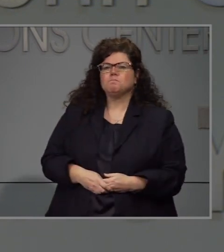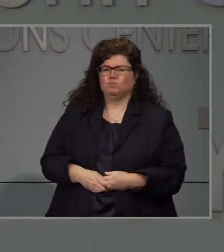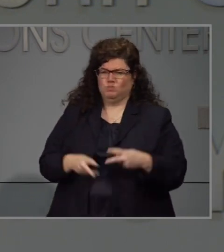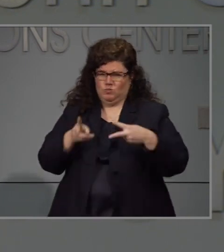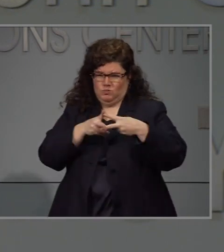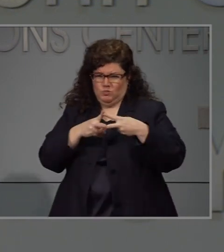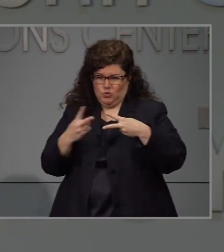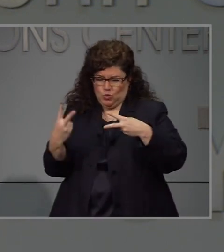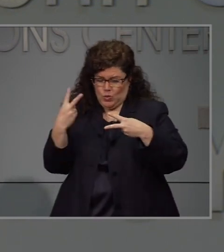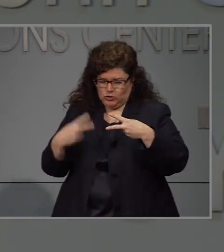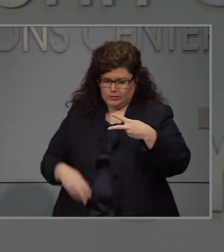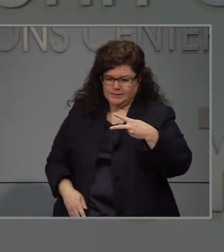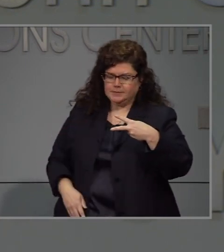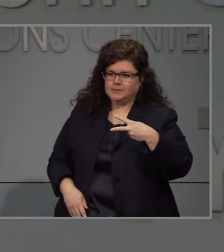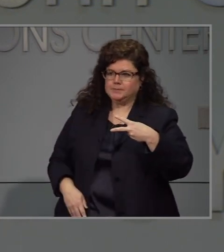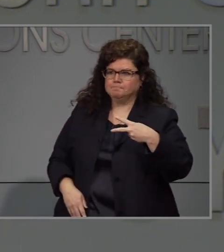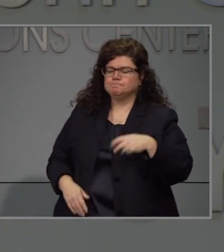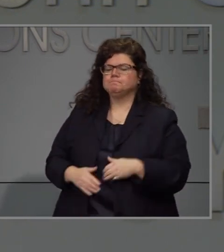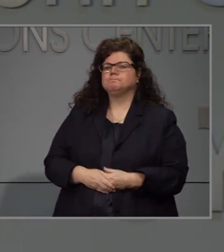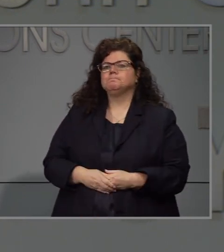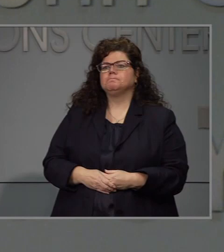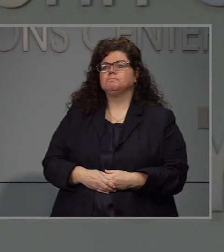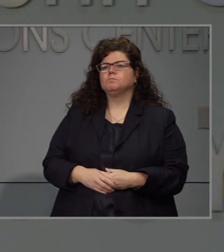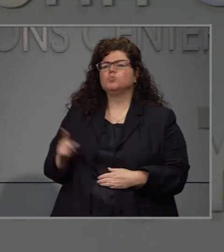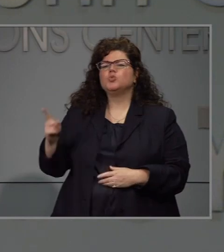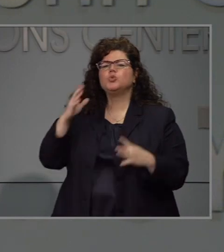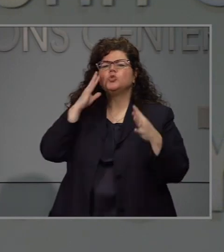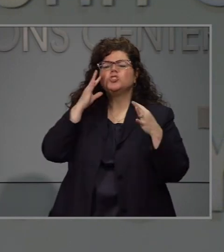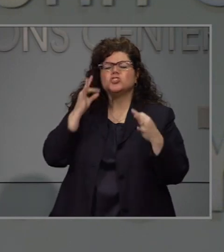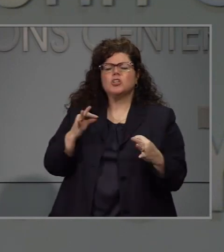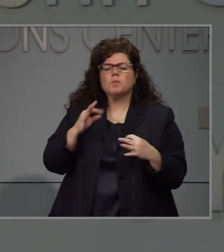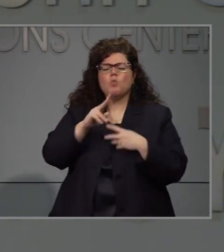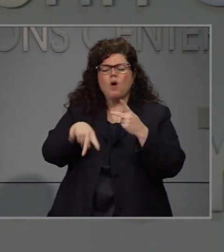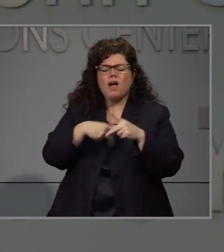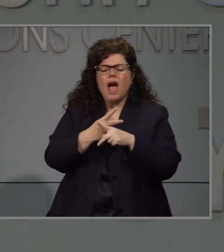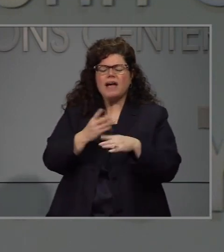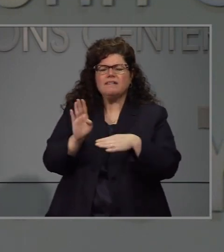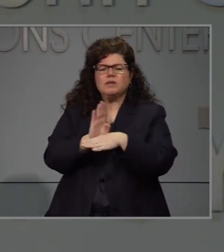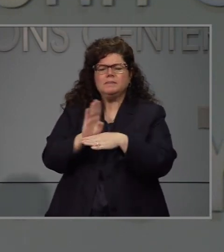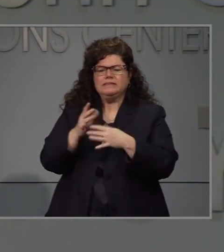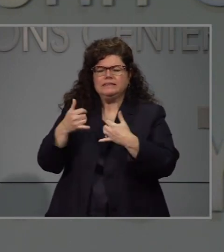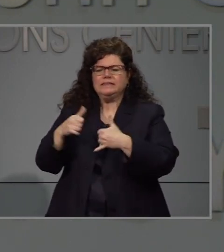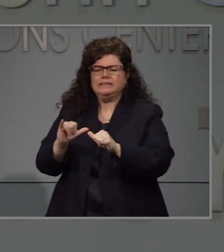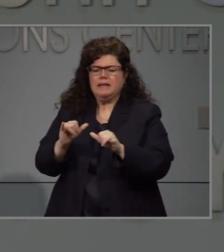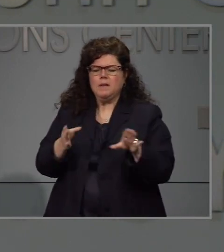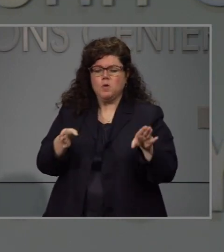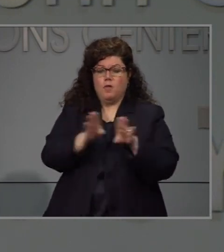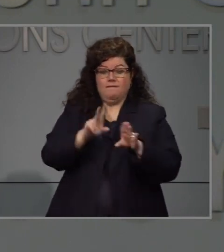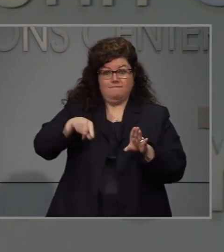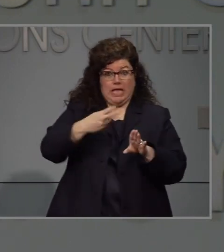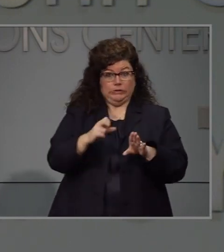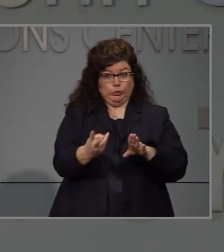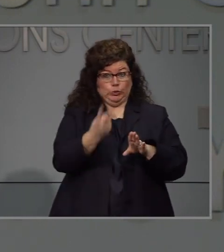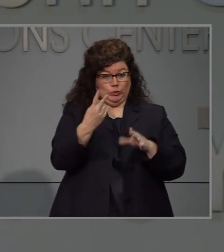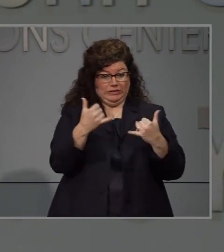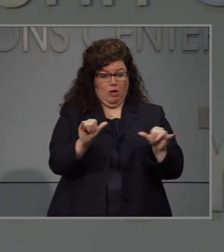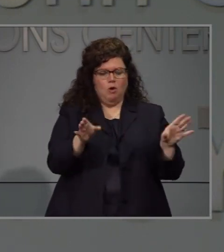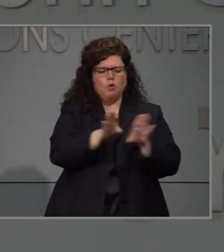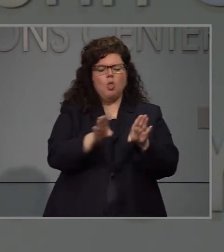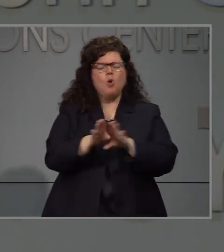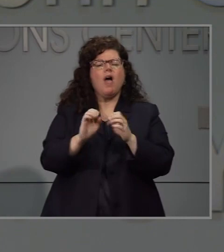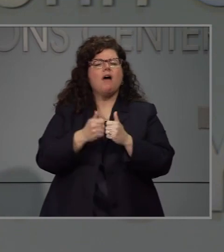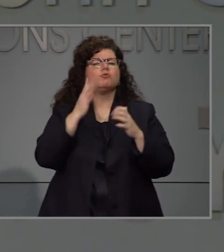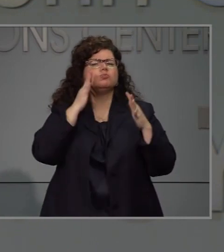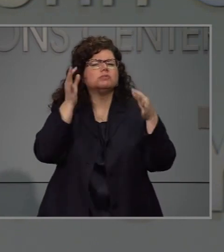Una de dos partes como determinan. Qué tipos de negocios van a estar cerrados